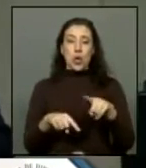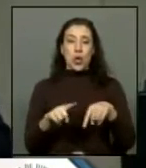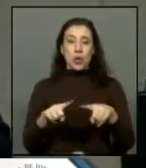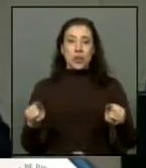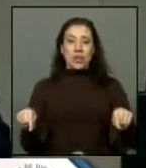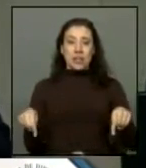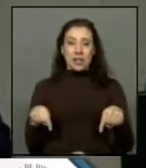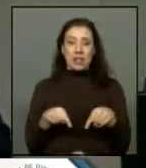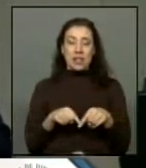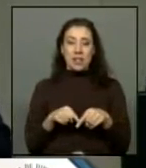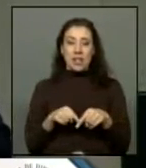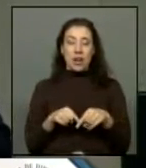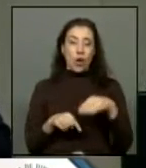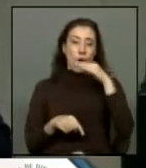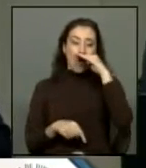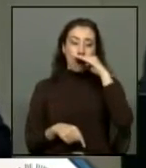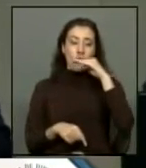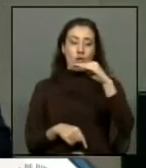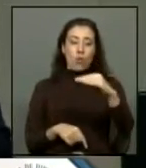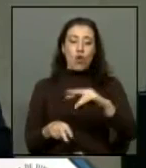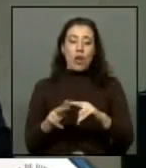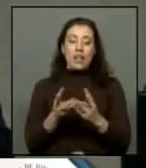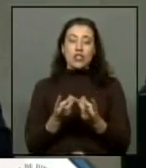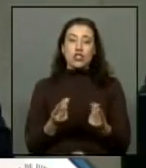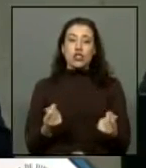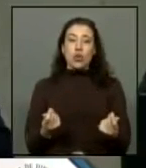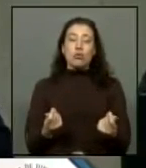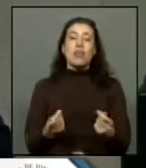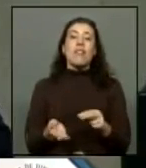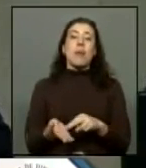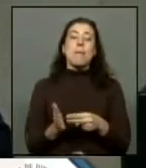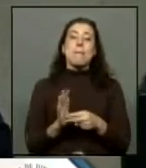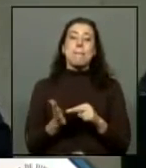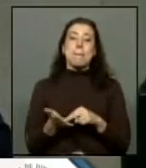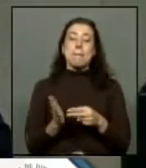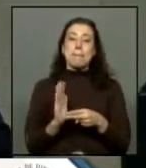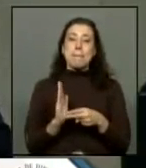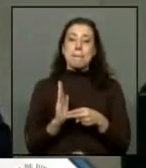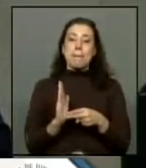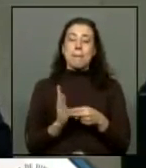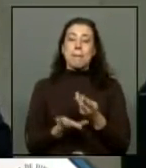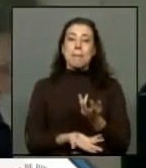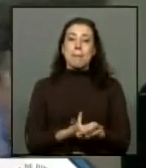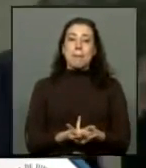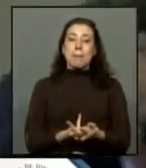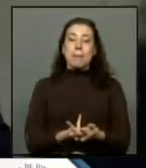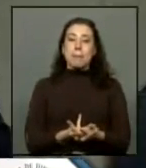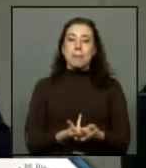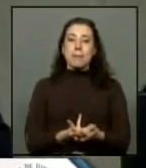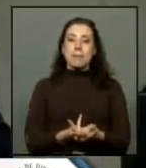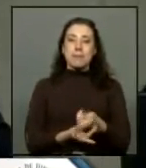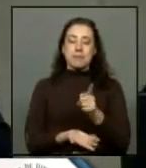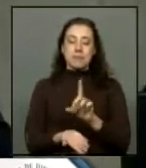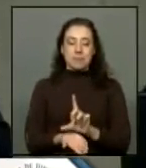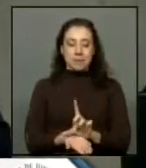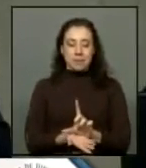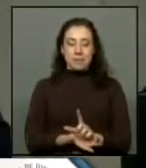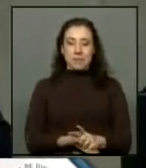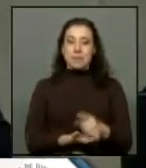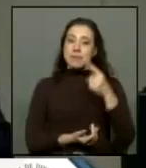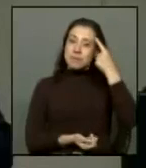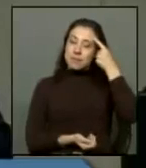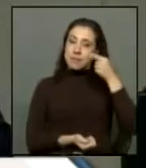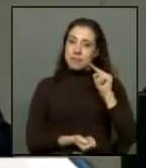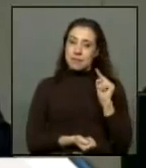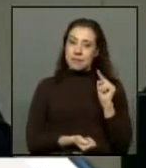y un fondo que venía a solucionar en parte el problema que existía en esa zona. Sin